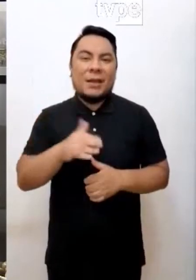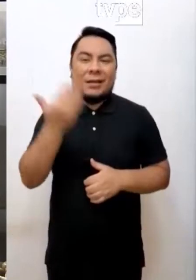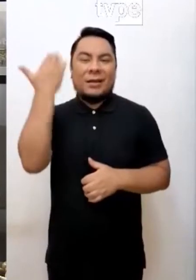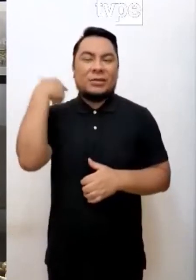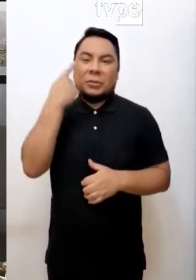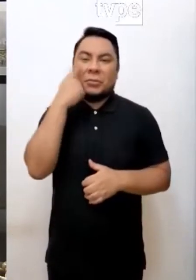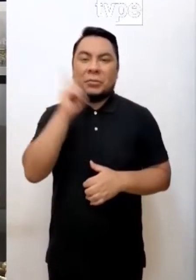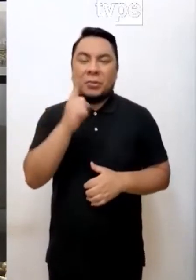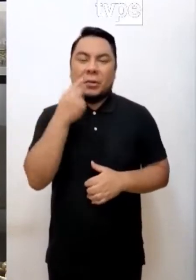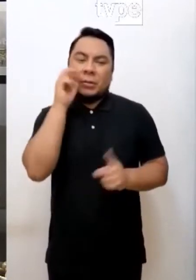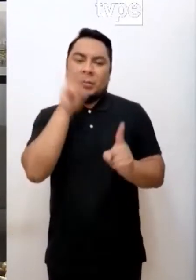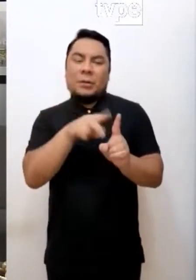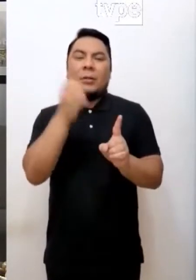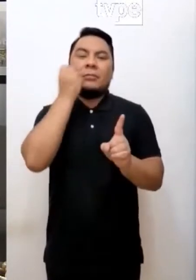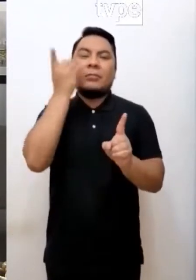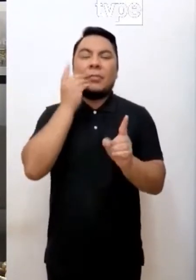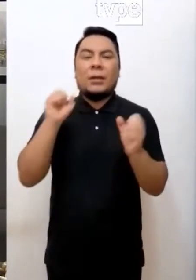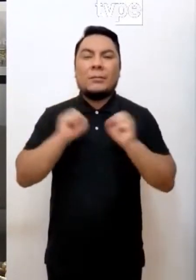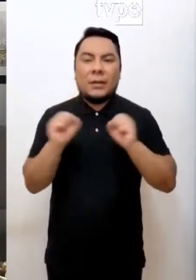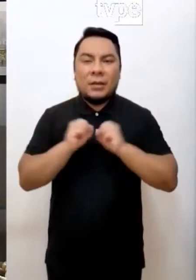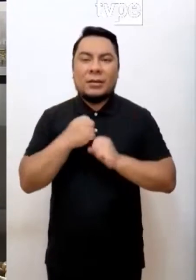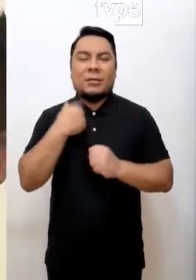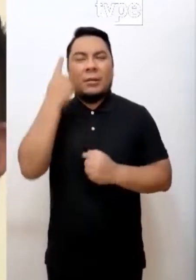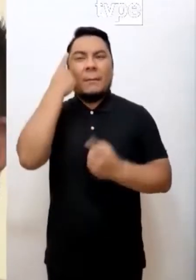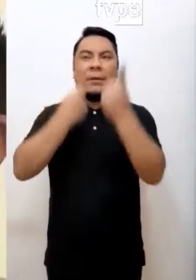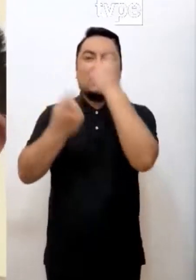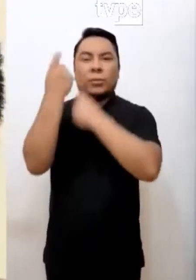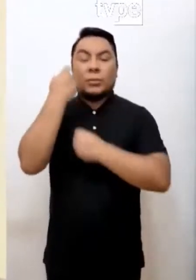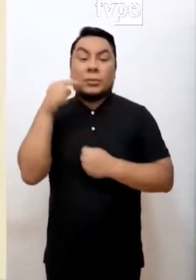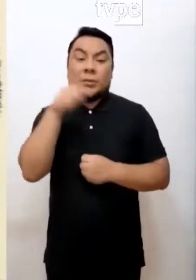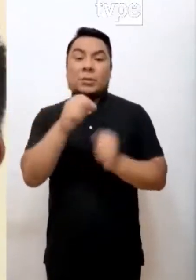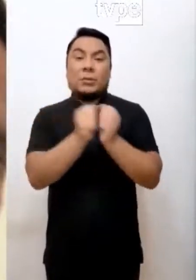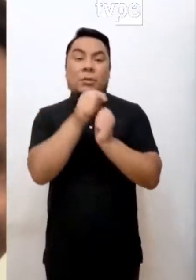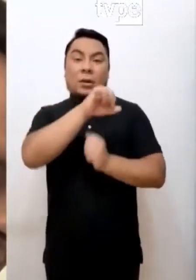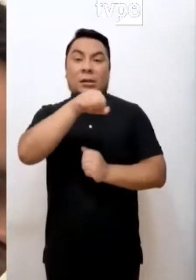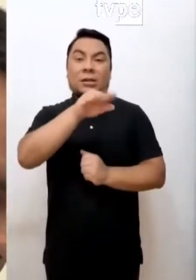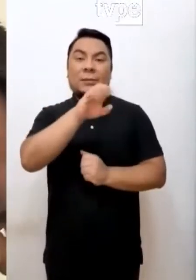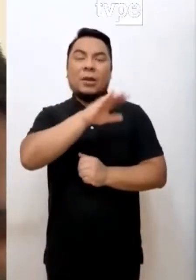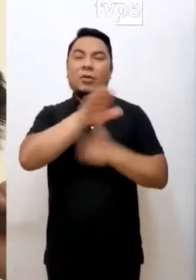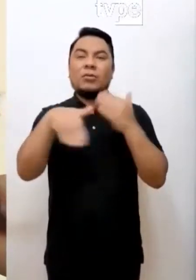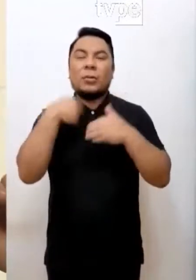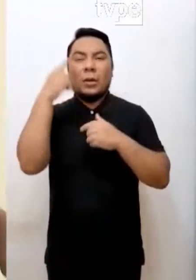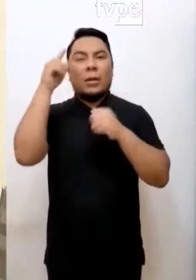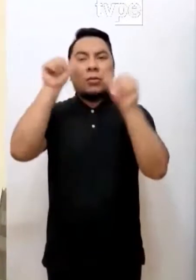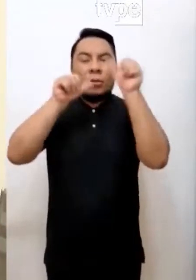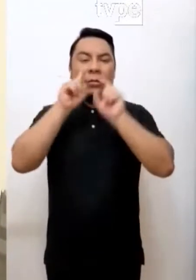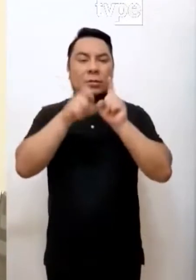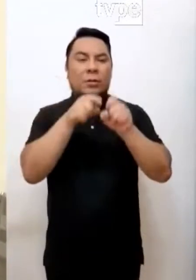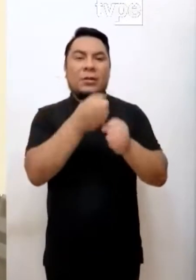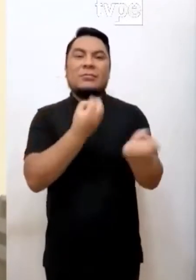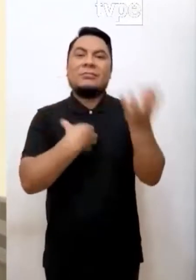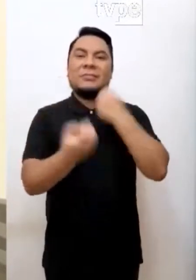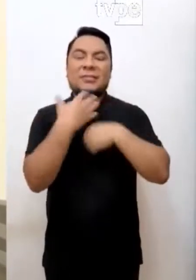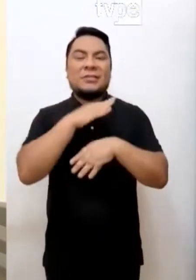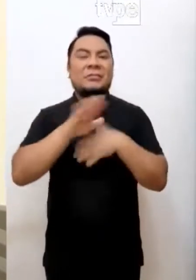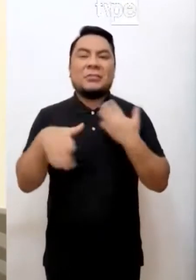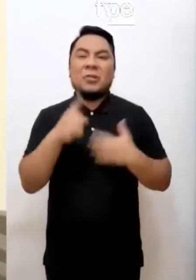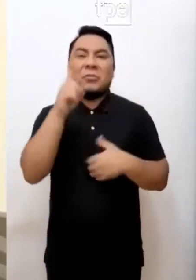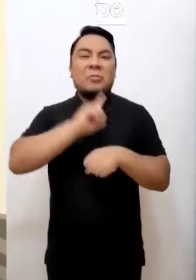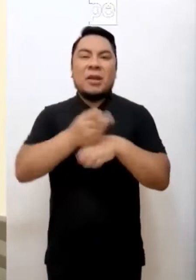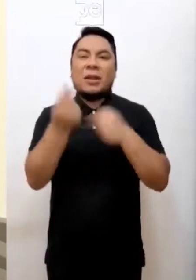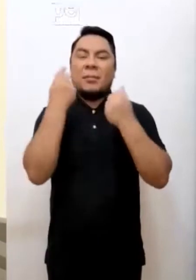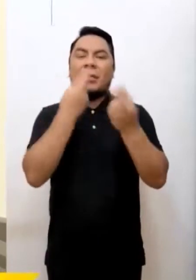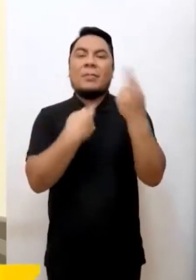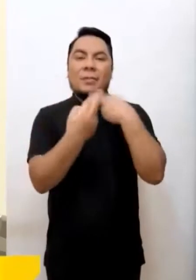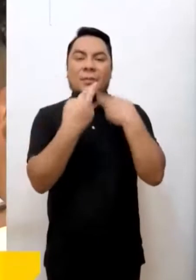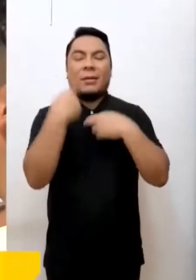miedos, preguntas, ¿no? Y con Jaime, todas esas preguntas se resolvieron en un solo día, en